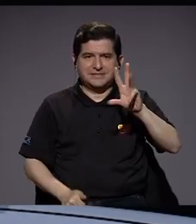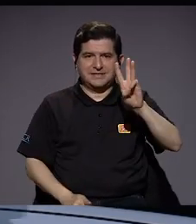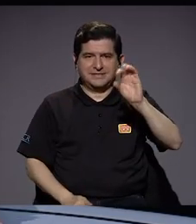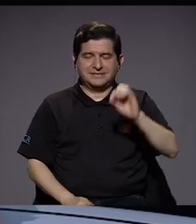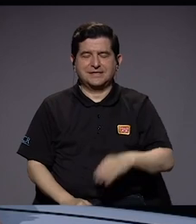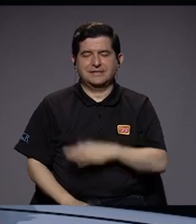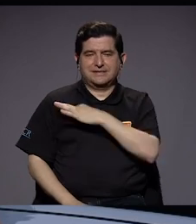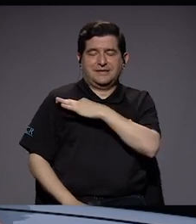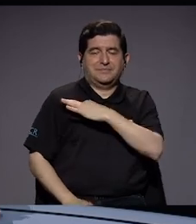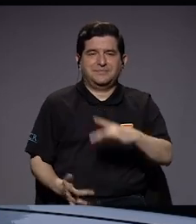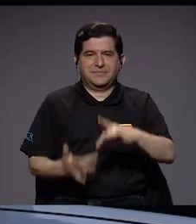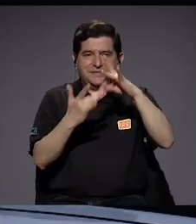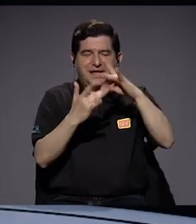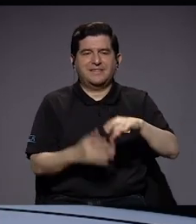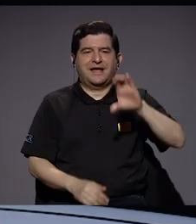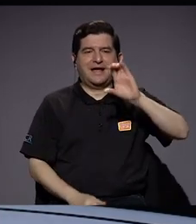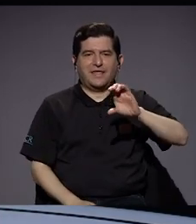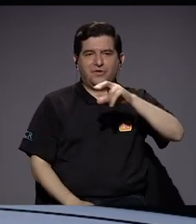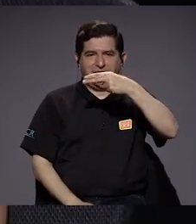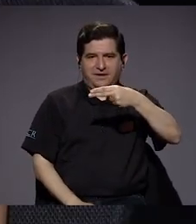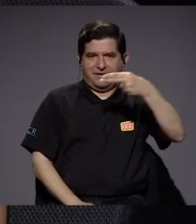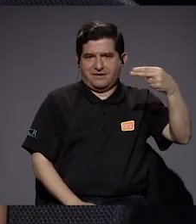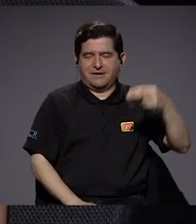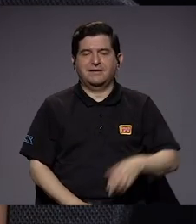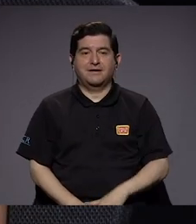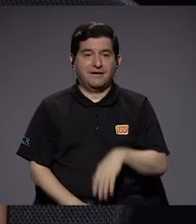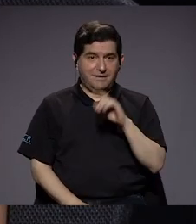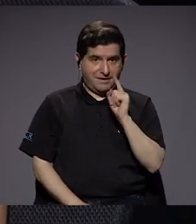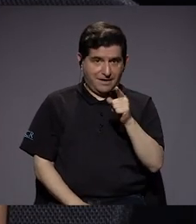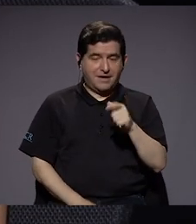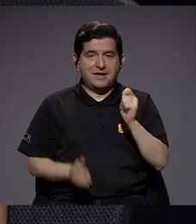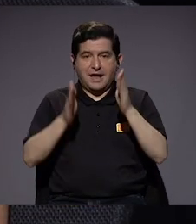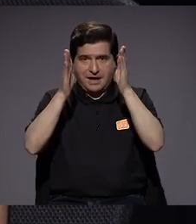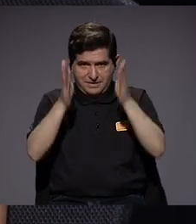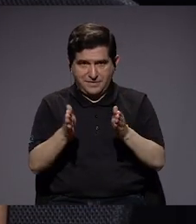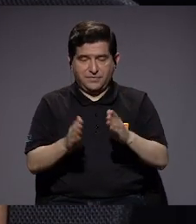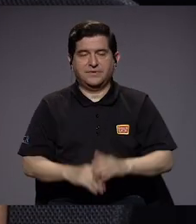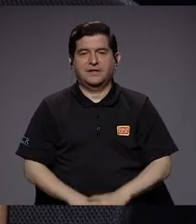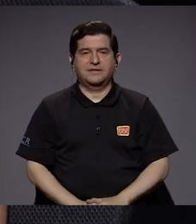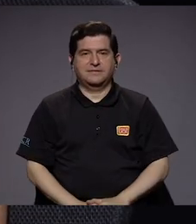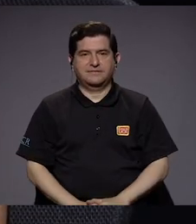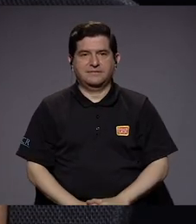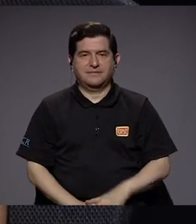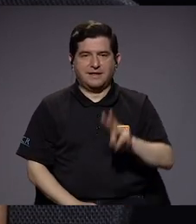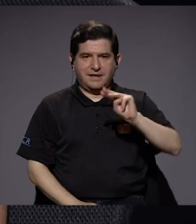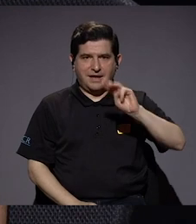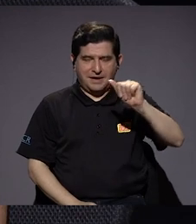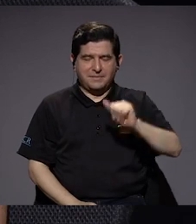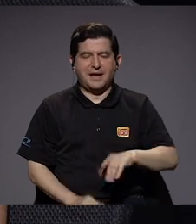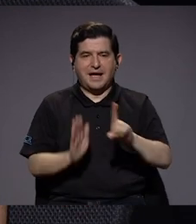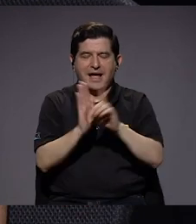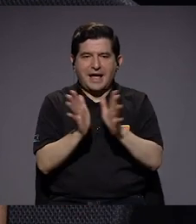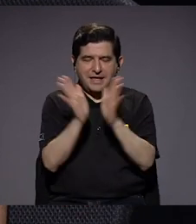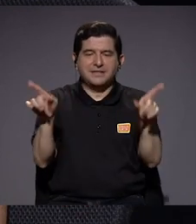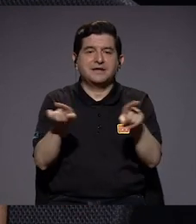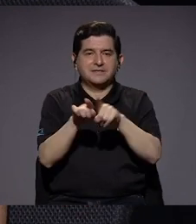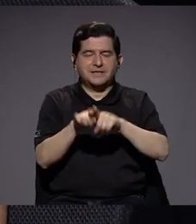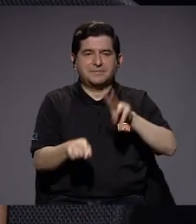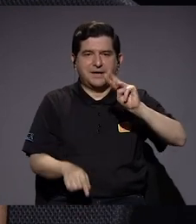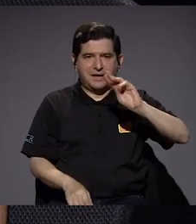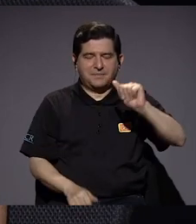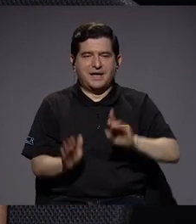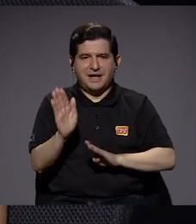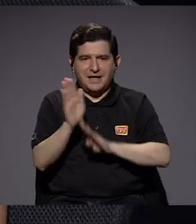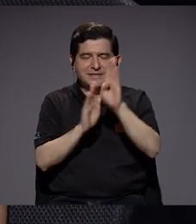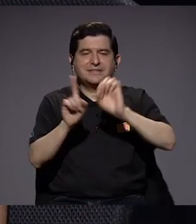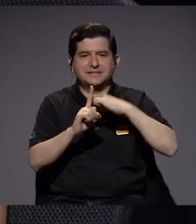360 tengo una invitada especial, doña Carolina Hidalgo Herrera, ella es abogada, es máster en Derecho Público pero